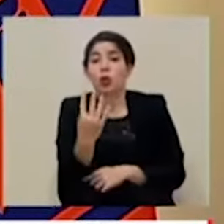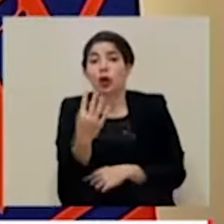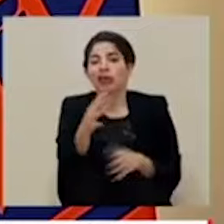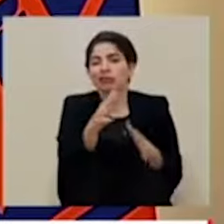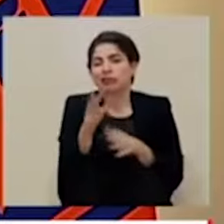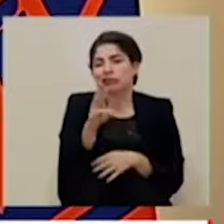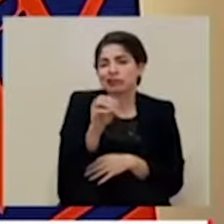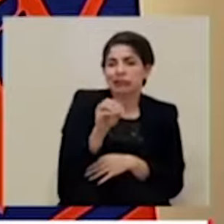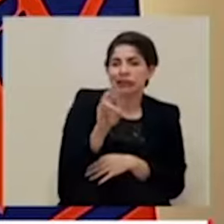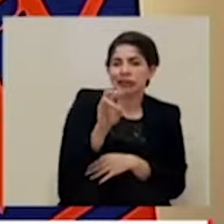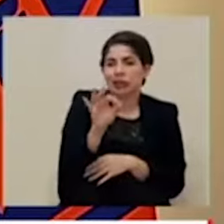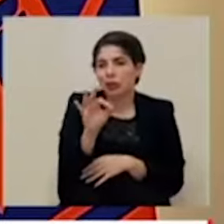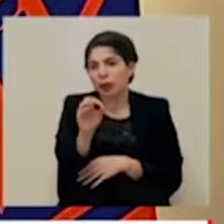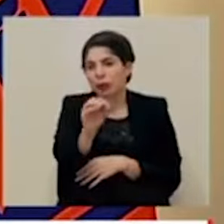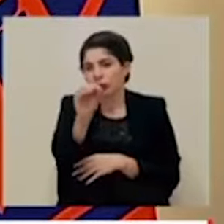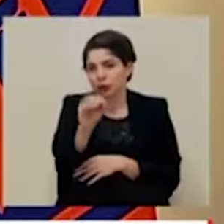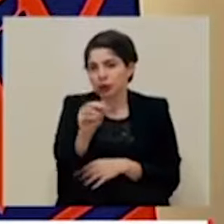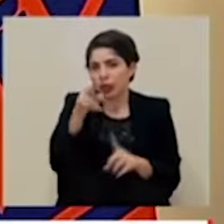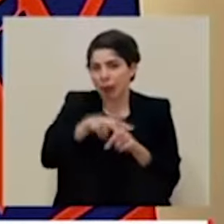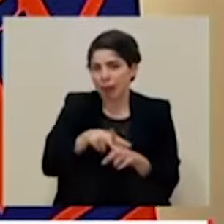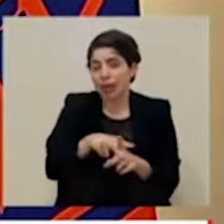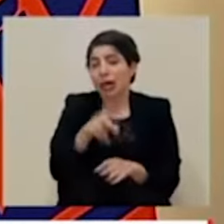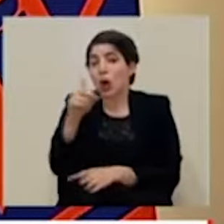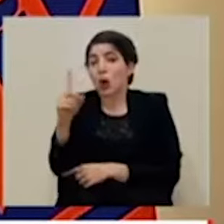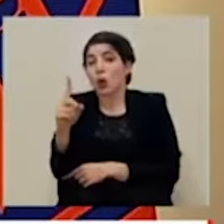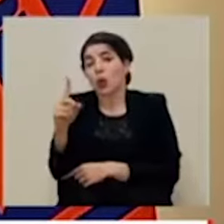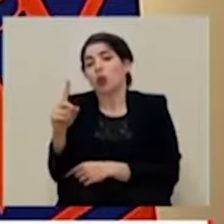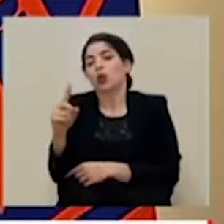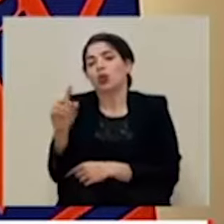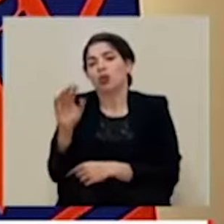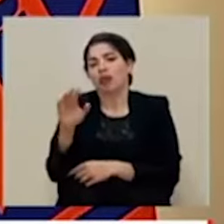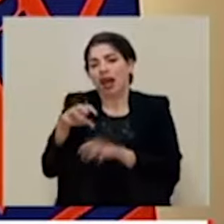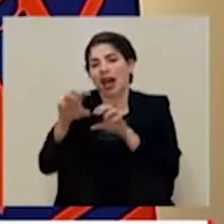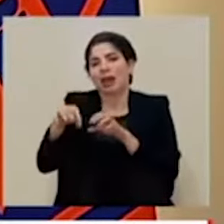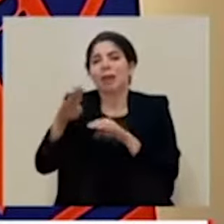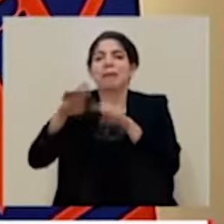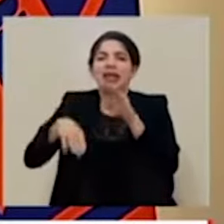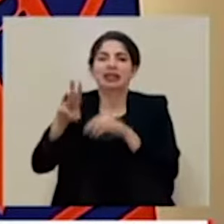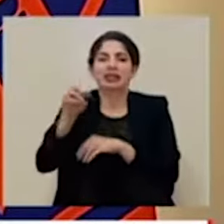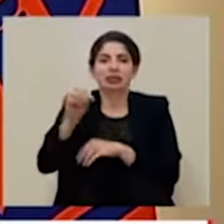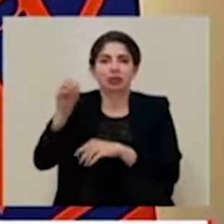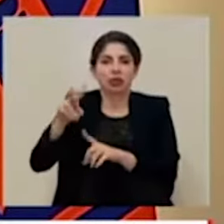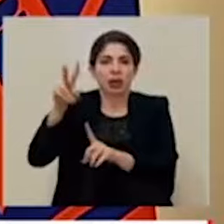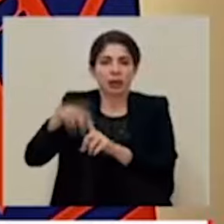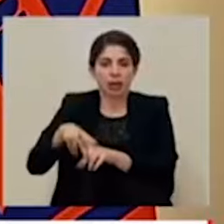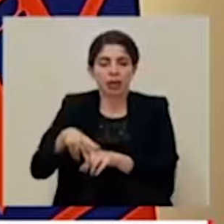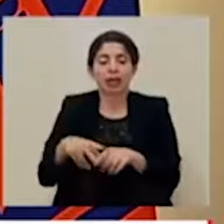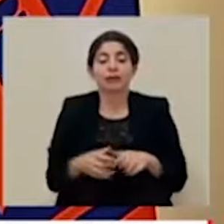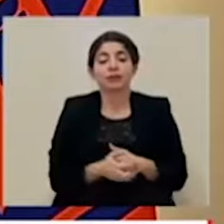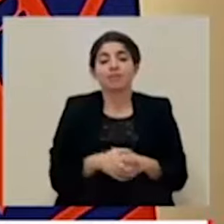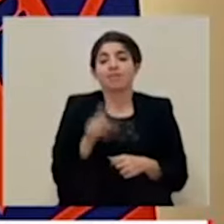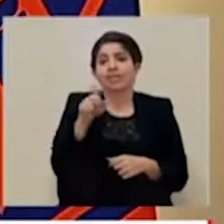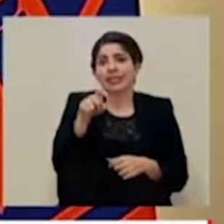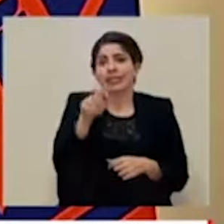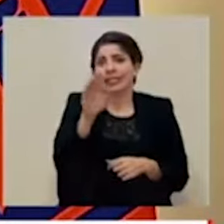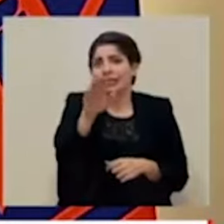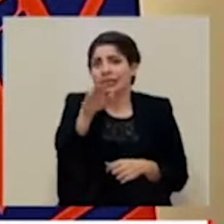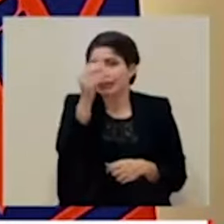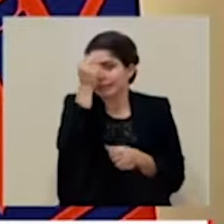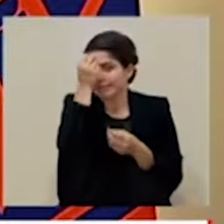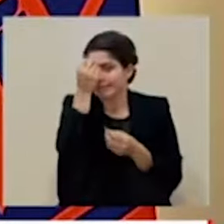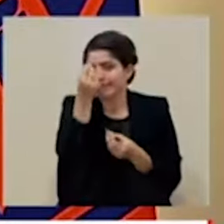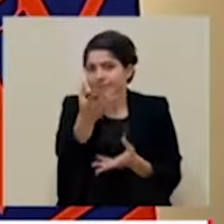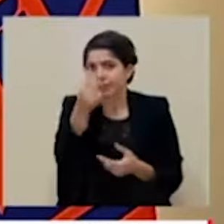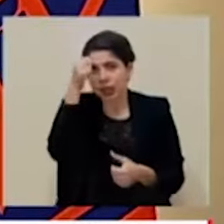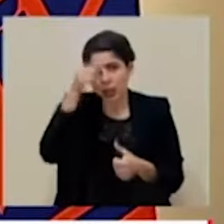60 y el 79% y un cantón menor al 60%. Debo recordar que esta es la tercera